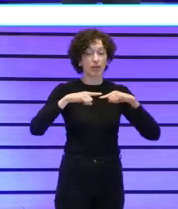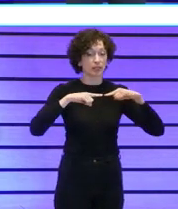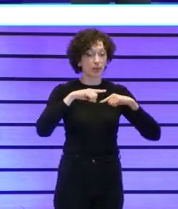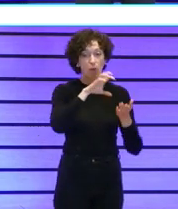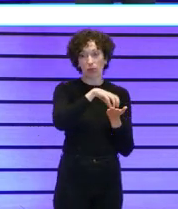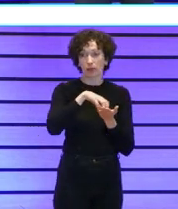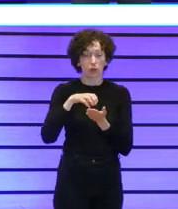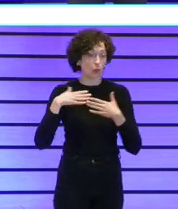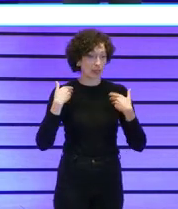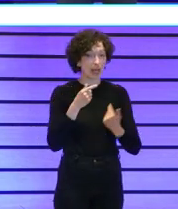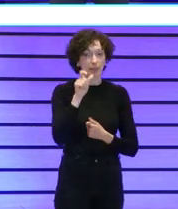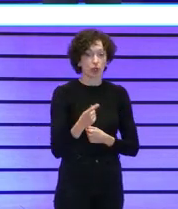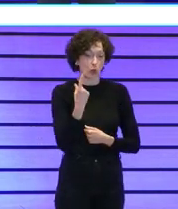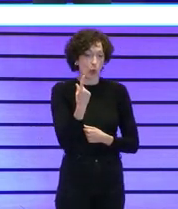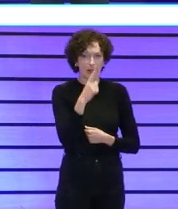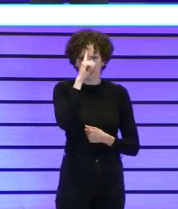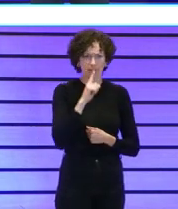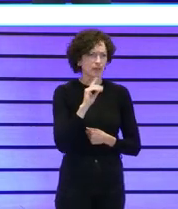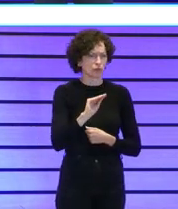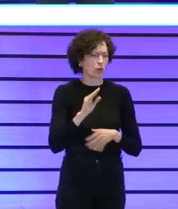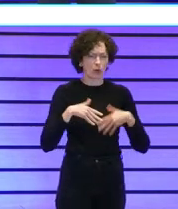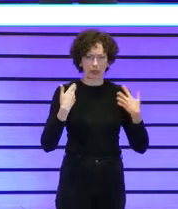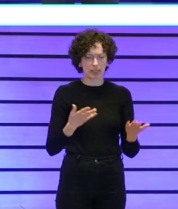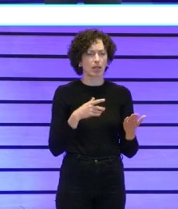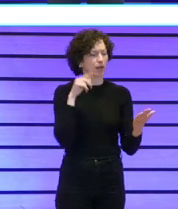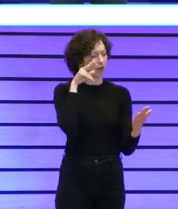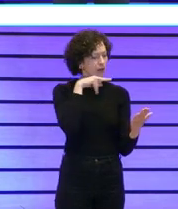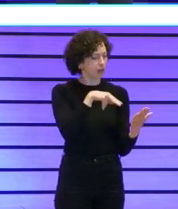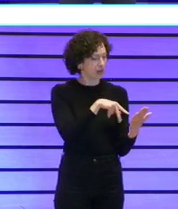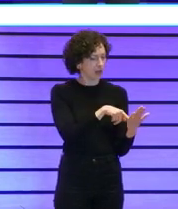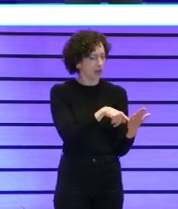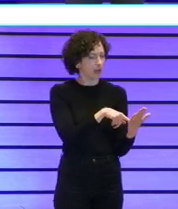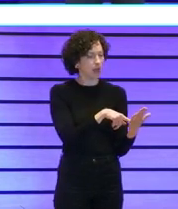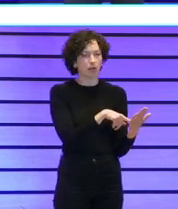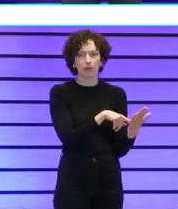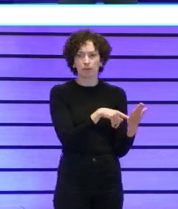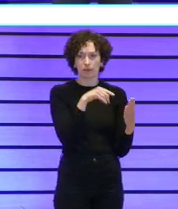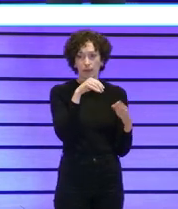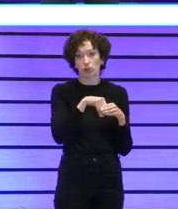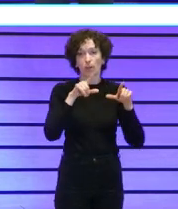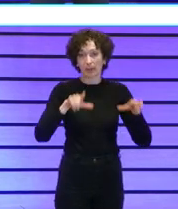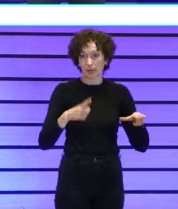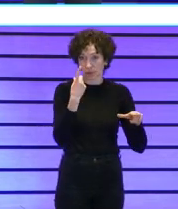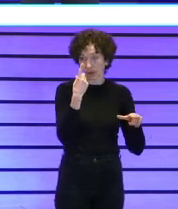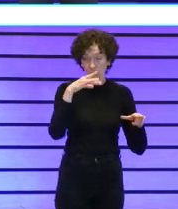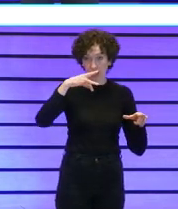centro tenga el perfil que tenga accede a estos datos accedes a la visualización en una plataforma única